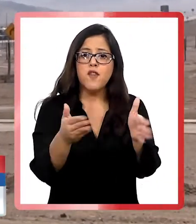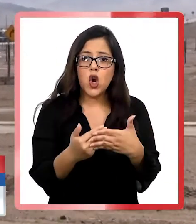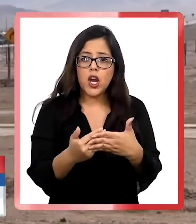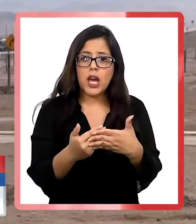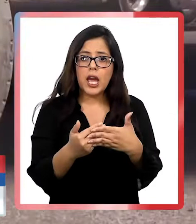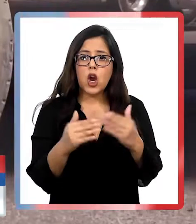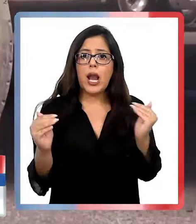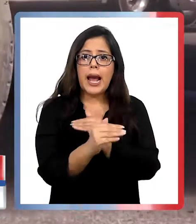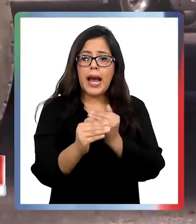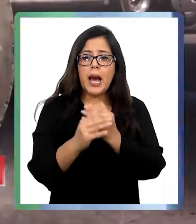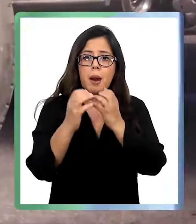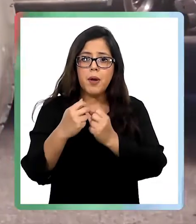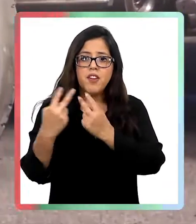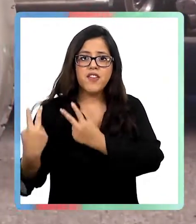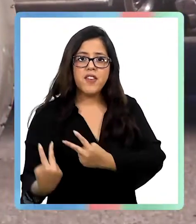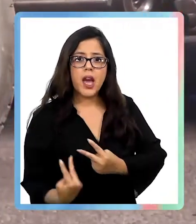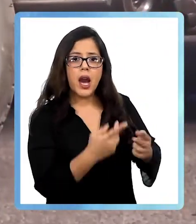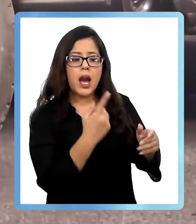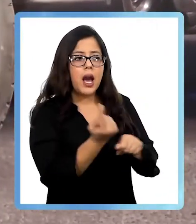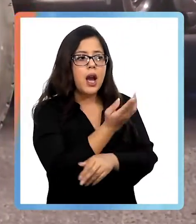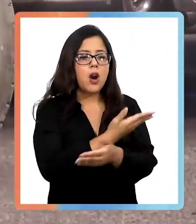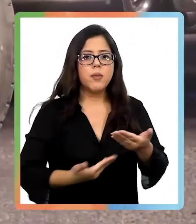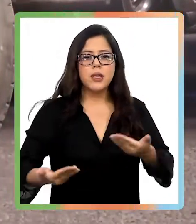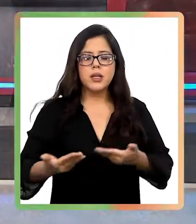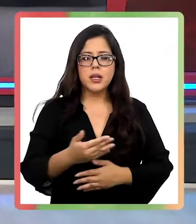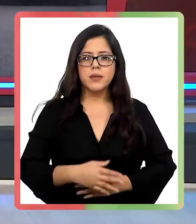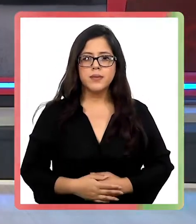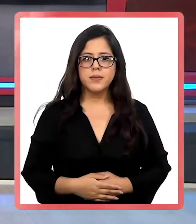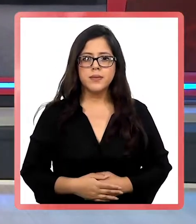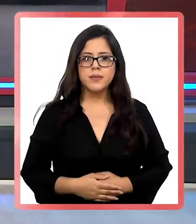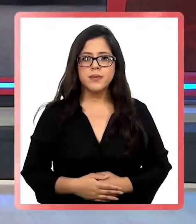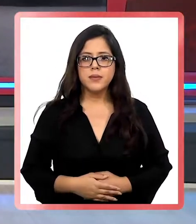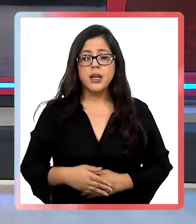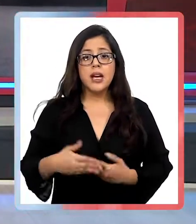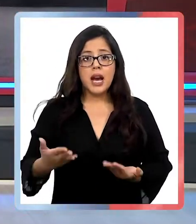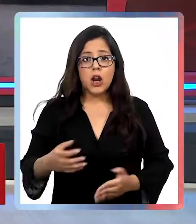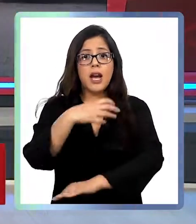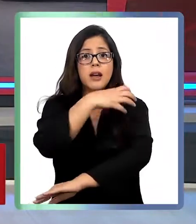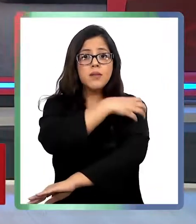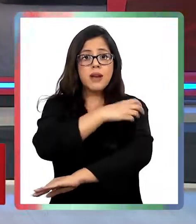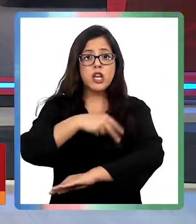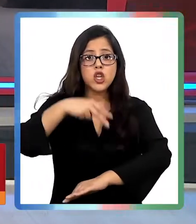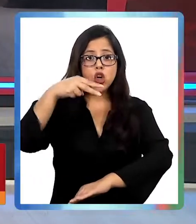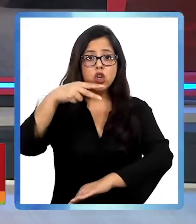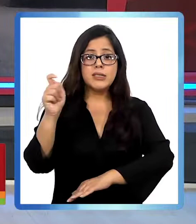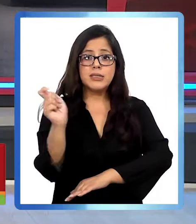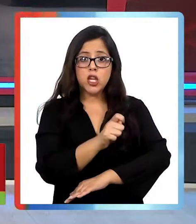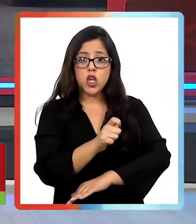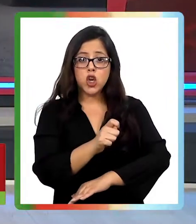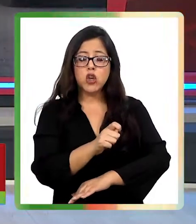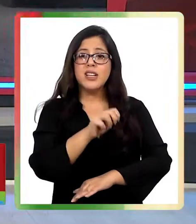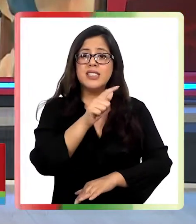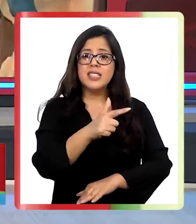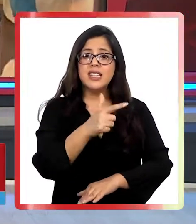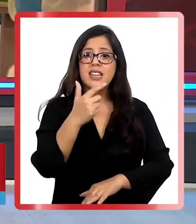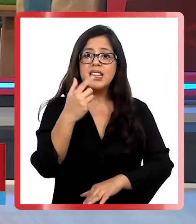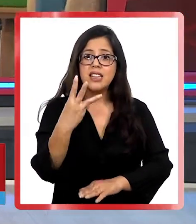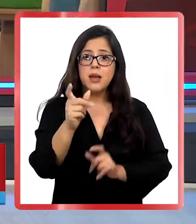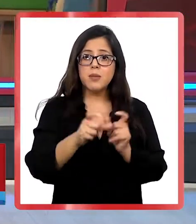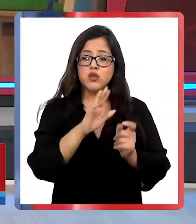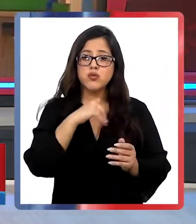bloqueos en las carreteras para viajar a dialogar. Nos quedamos en el norte porque en la región de Tarapacá 73